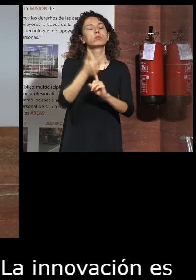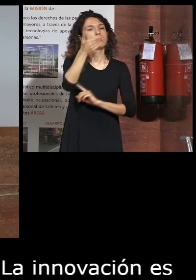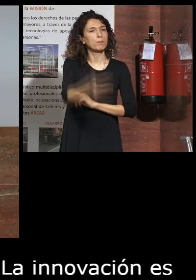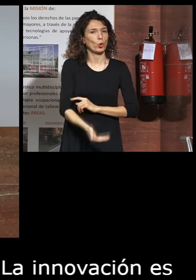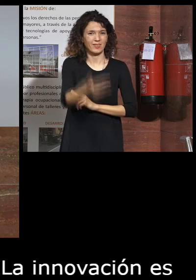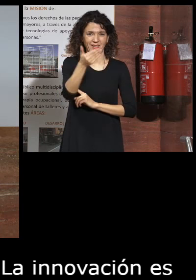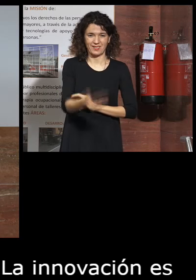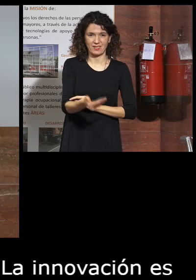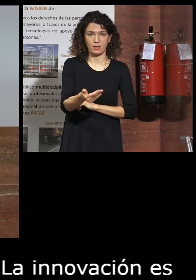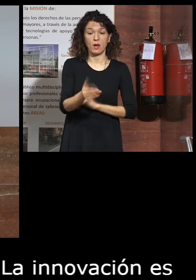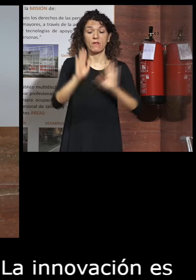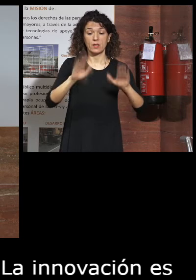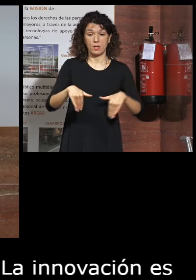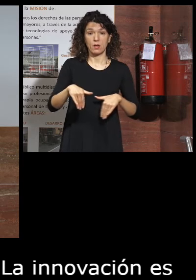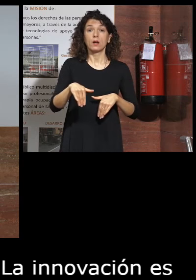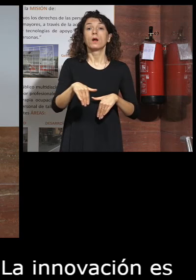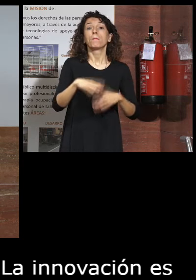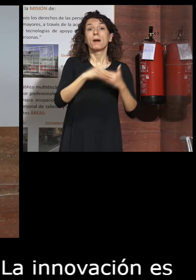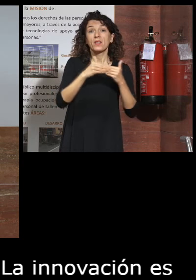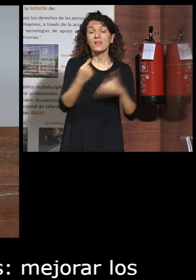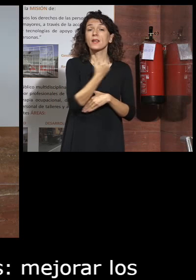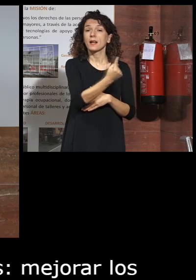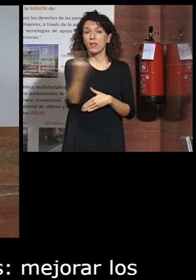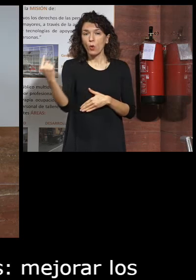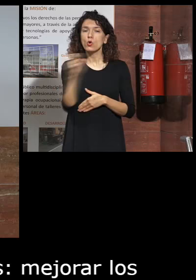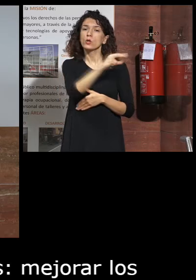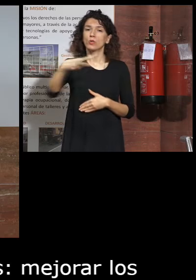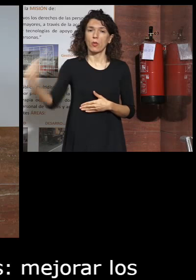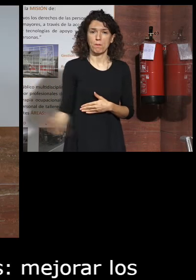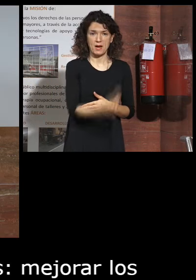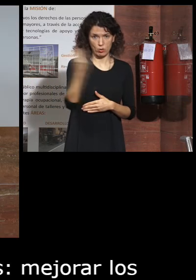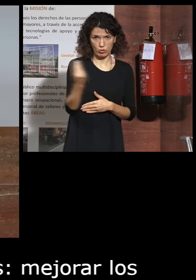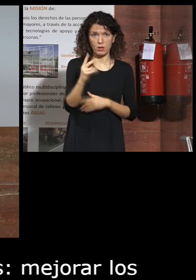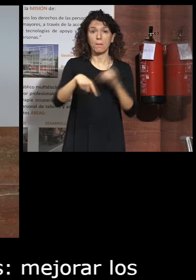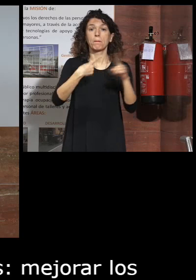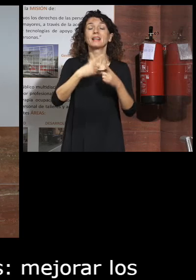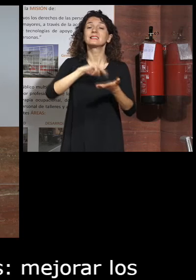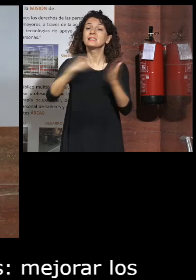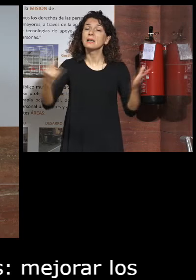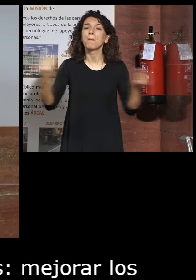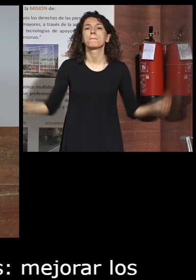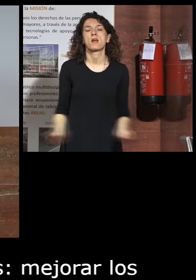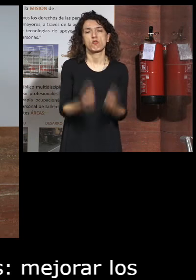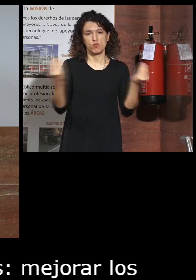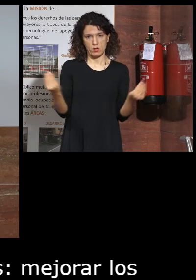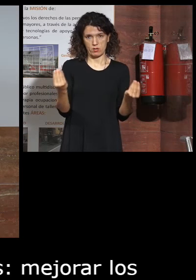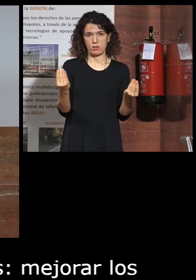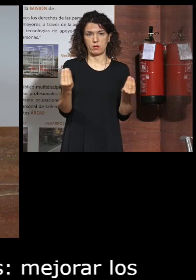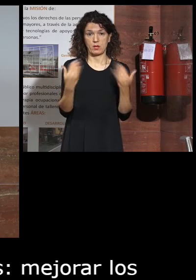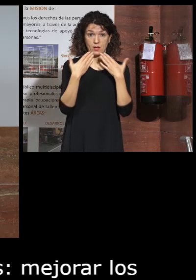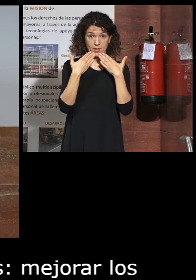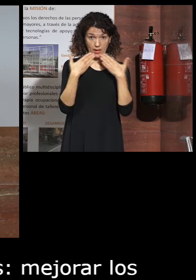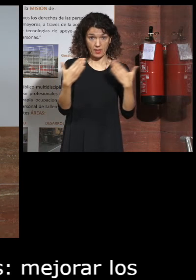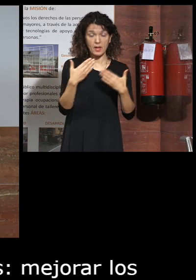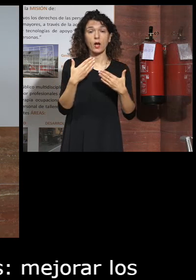mejorar los resultados en los pacientes y mejorar la productividad del sistema. Mediante el